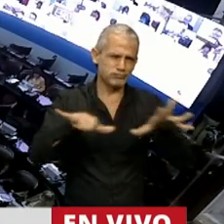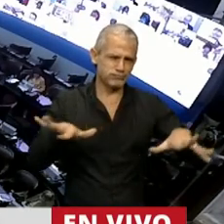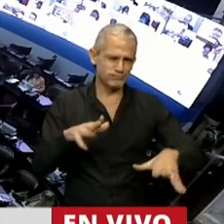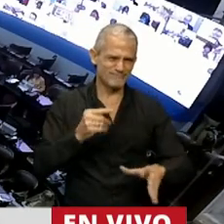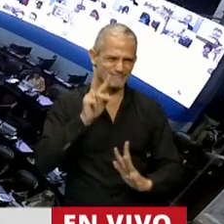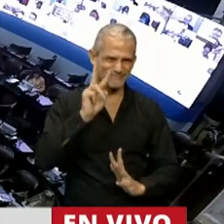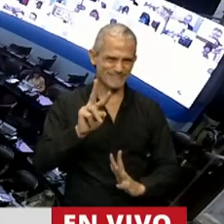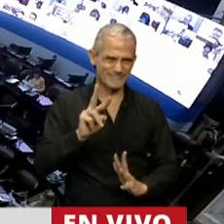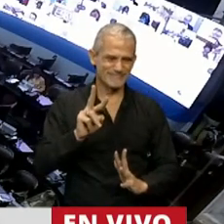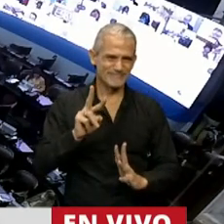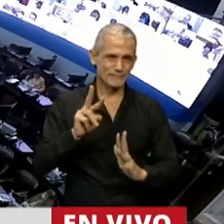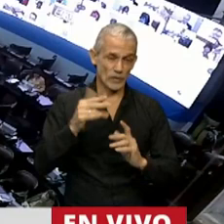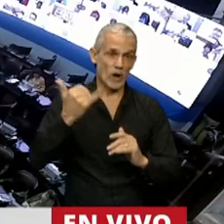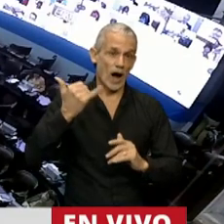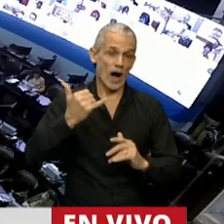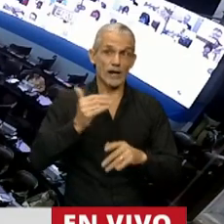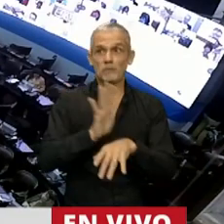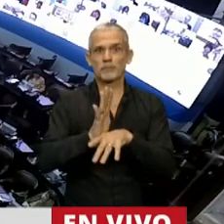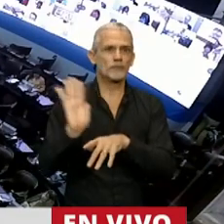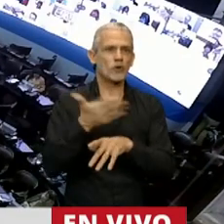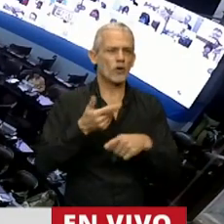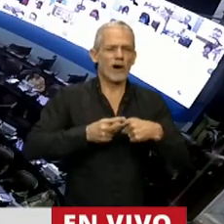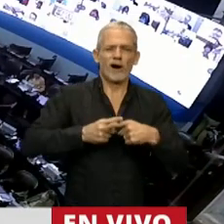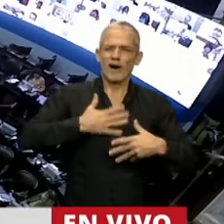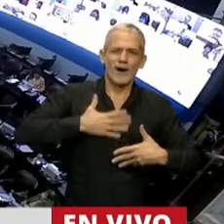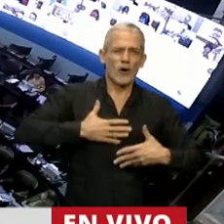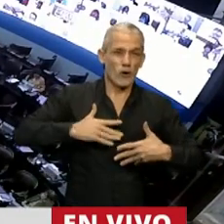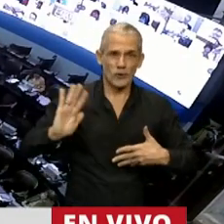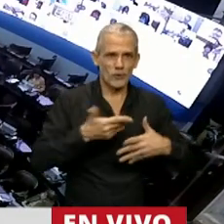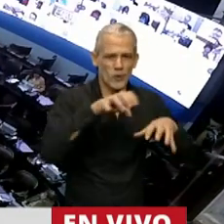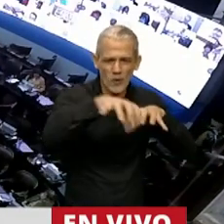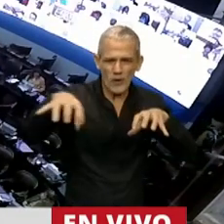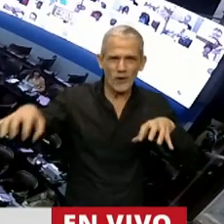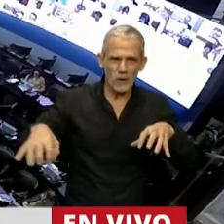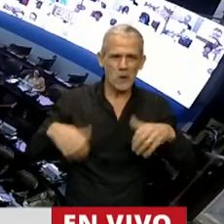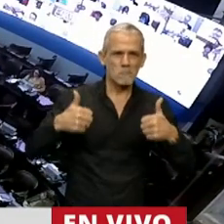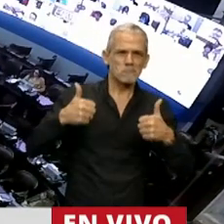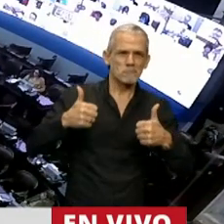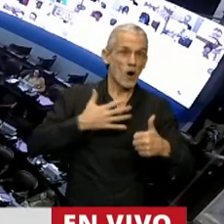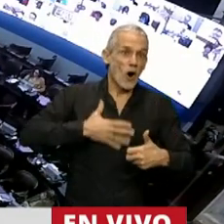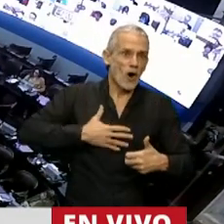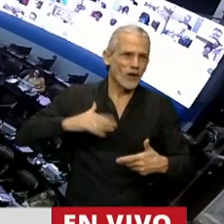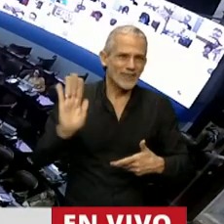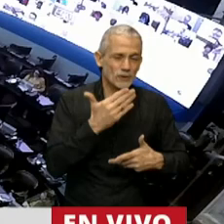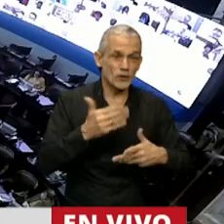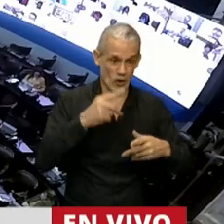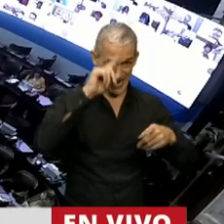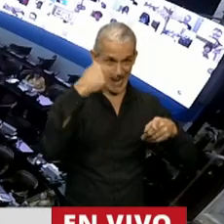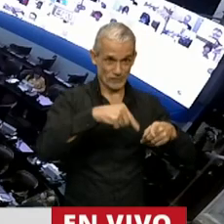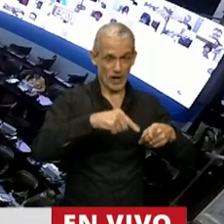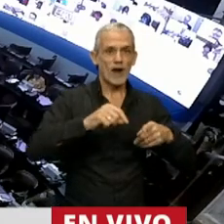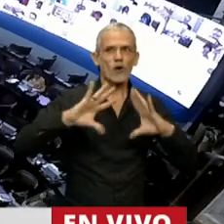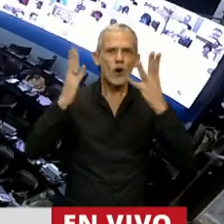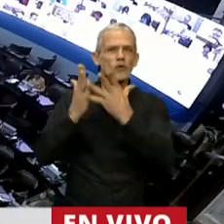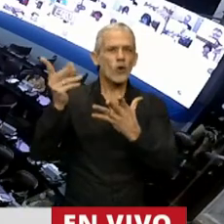hay un festejo generalizado de distintos sectores a nivel nacional e internacional por este